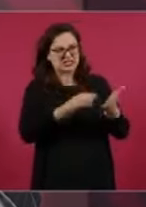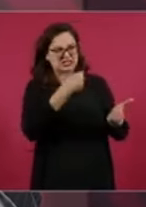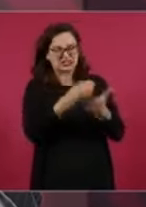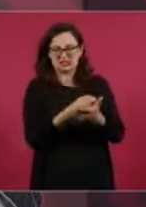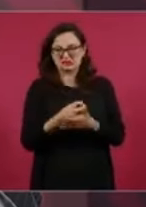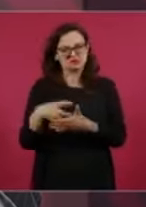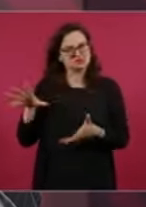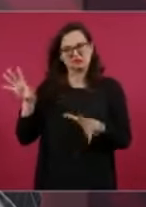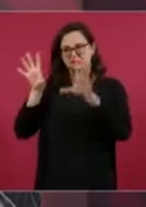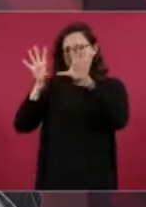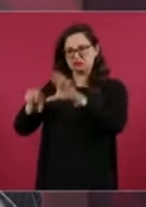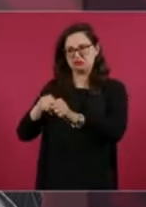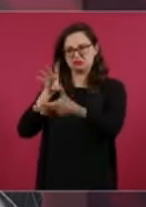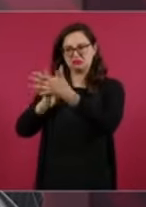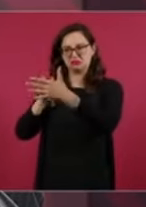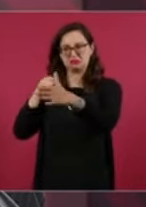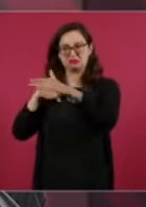buenas,